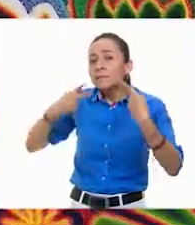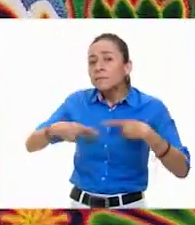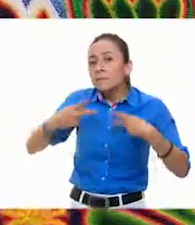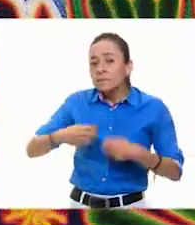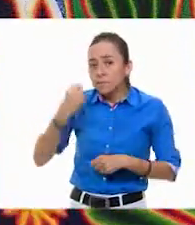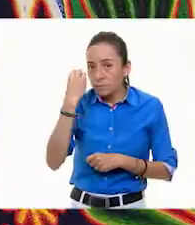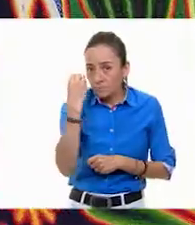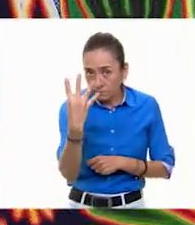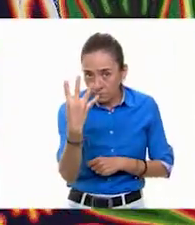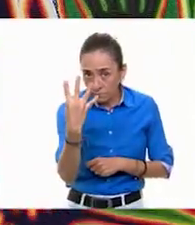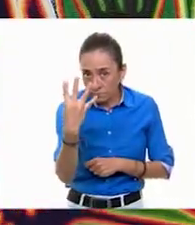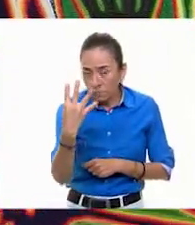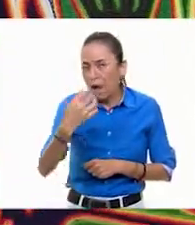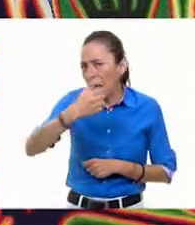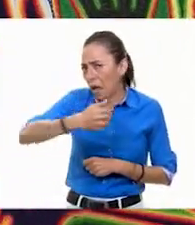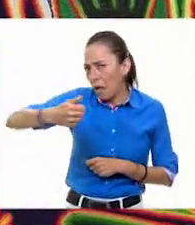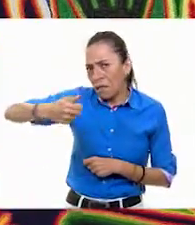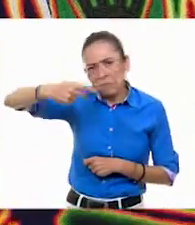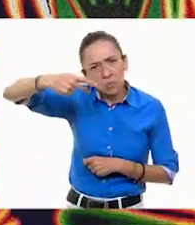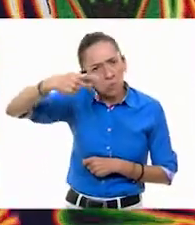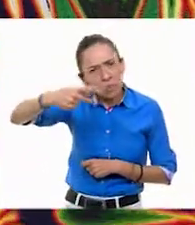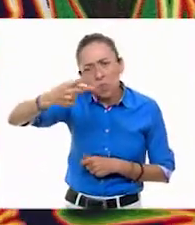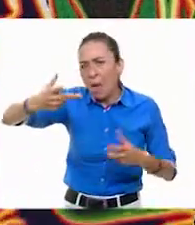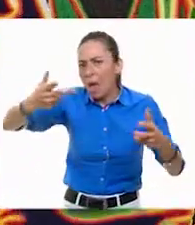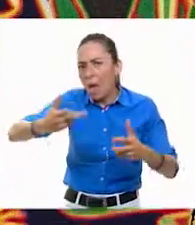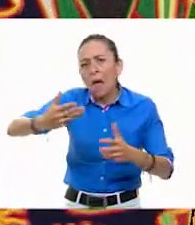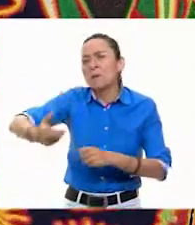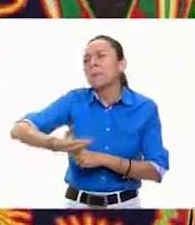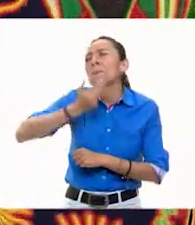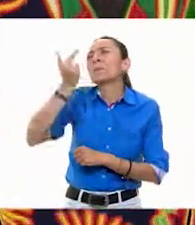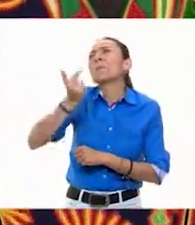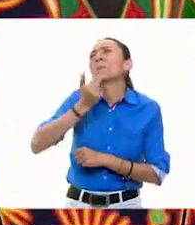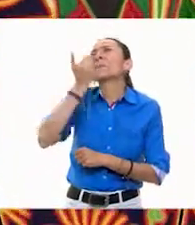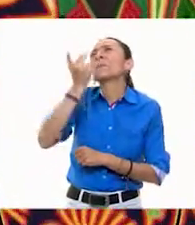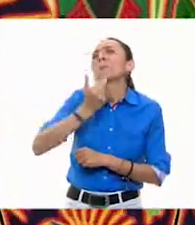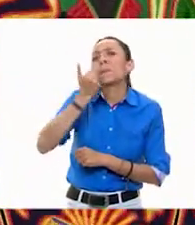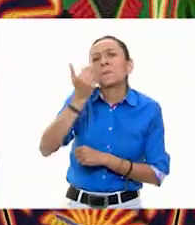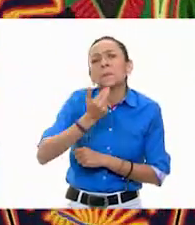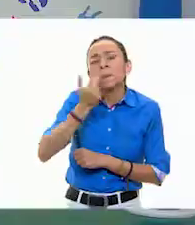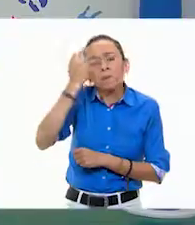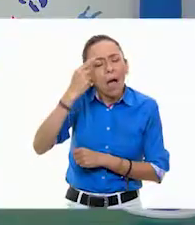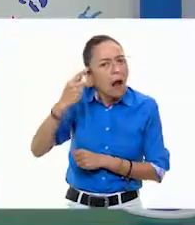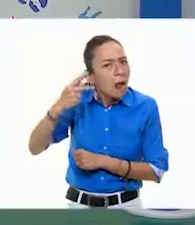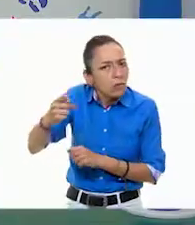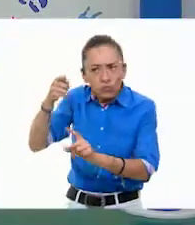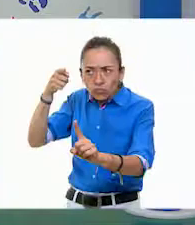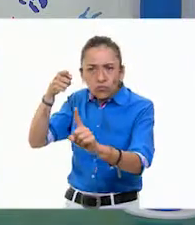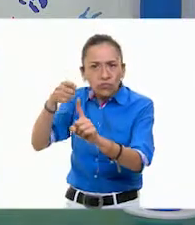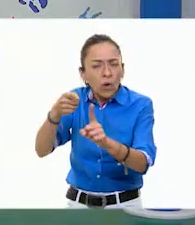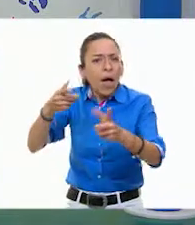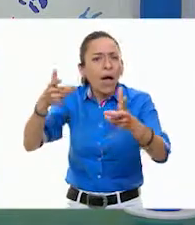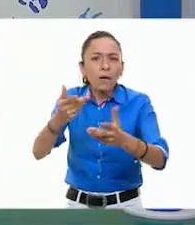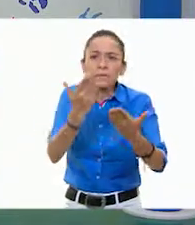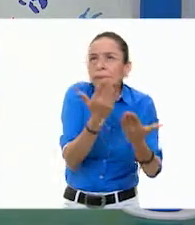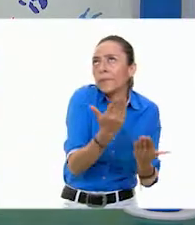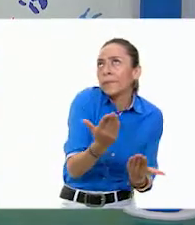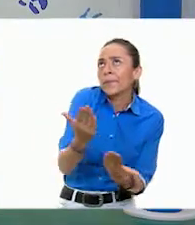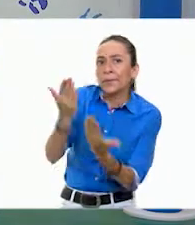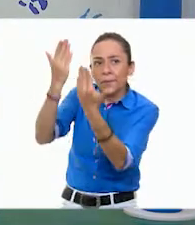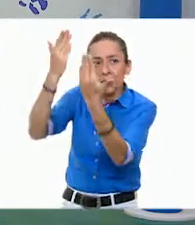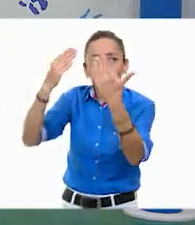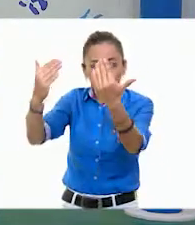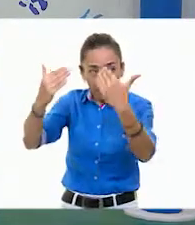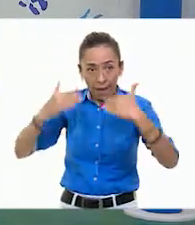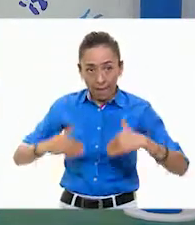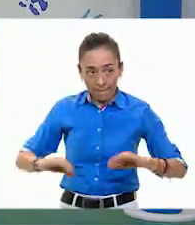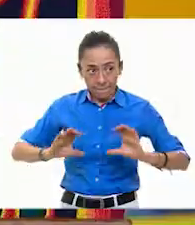Cada uno hace su propio rezo para cumplir su misión de ofrendar. En la parte de abajo, vemos dos hombres